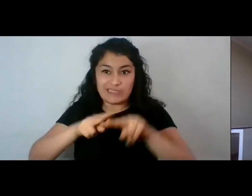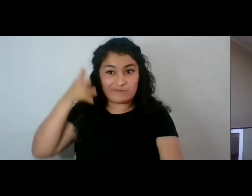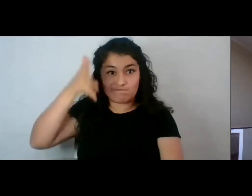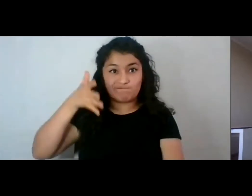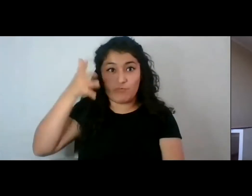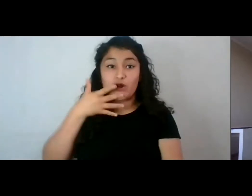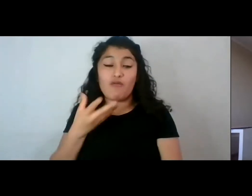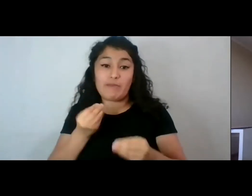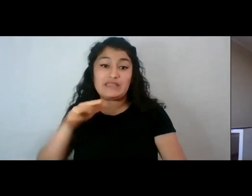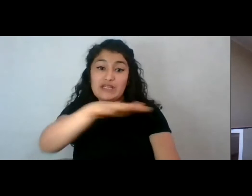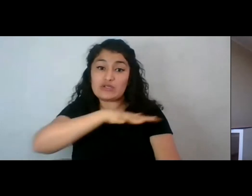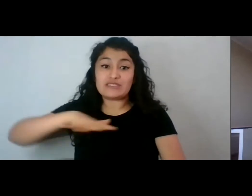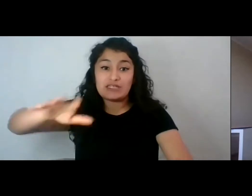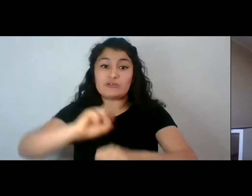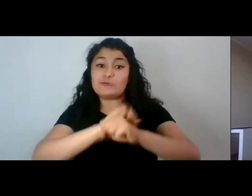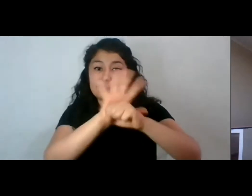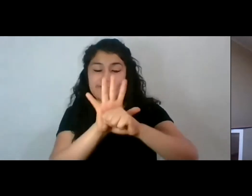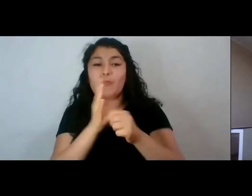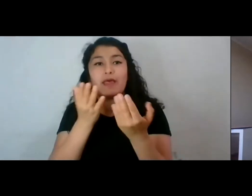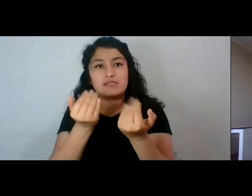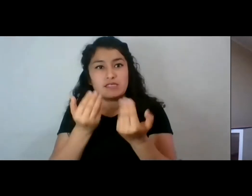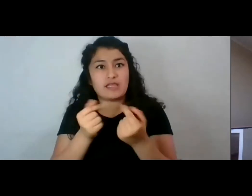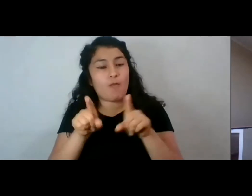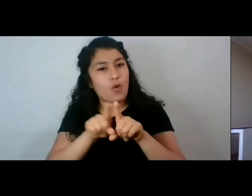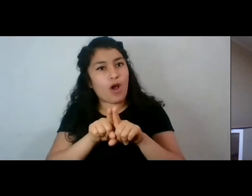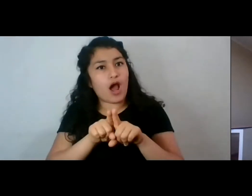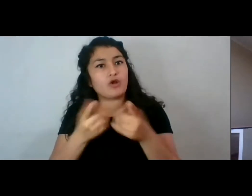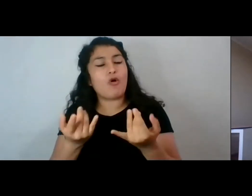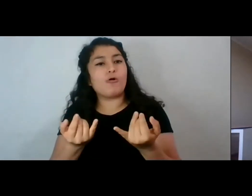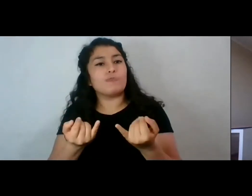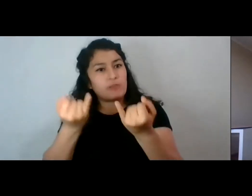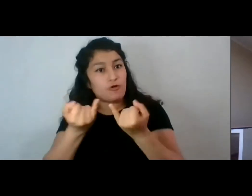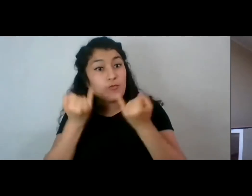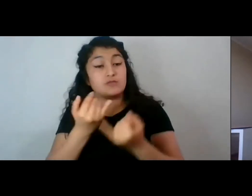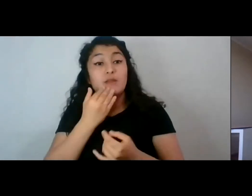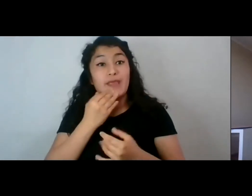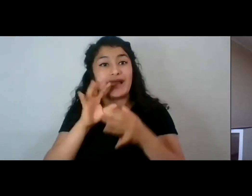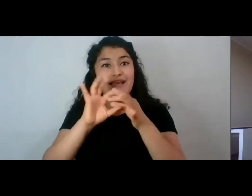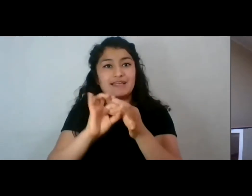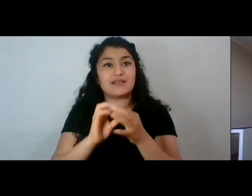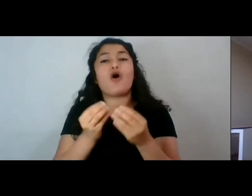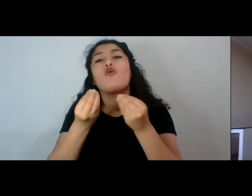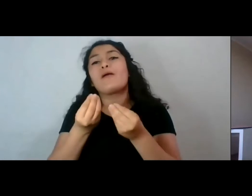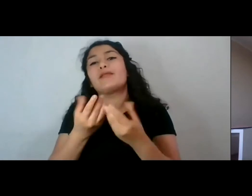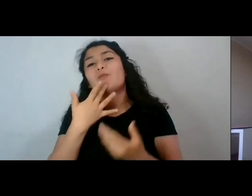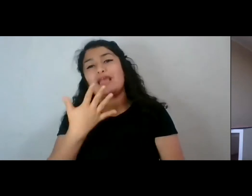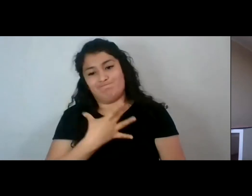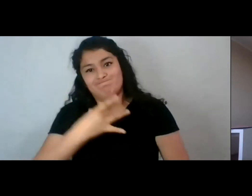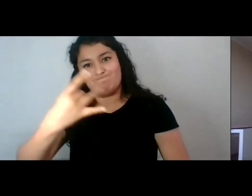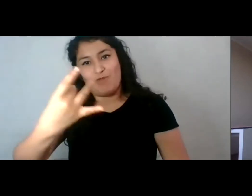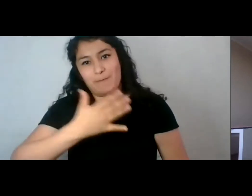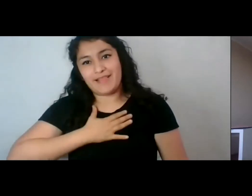el que estamos, me parece sumamente necesario, enriquecedor. Muchas gracias también, por supuesto, por invitarme, estoy muy